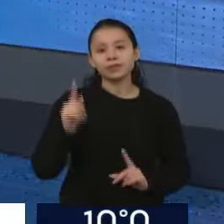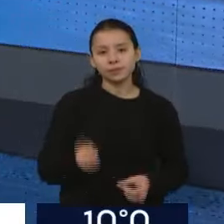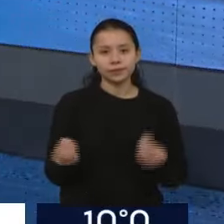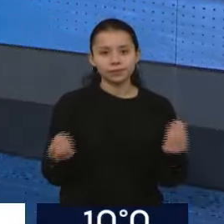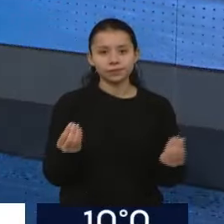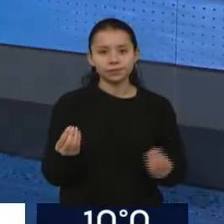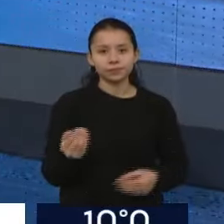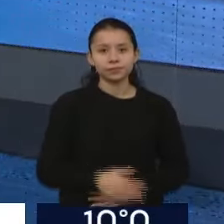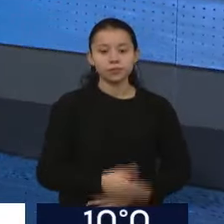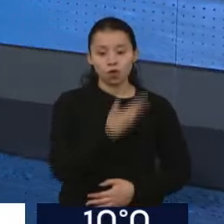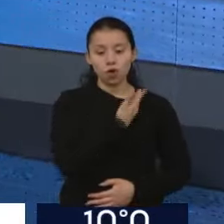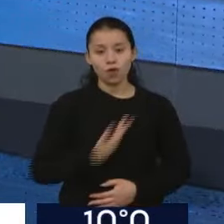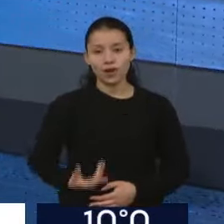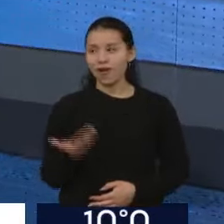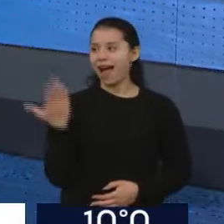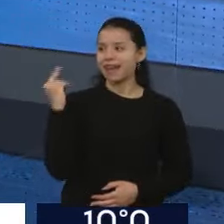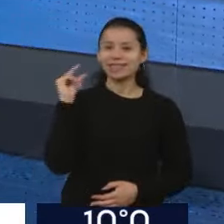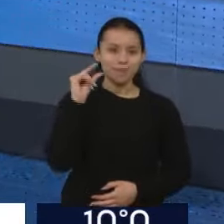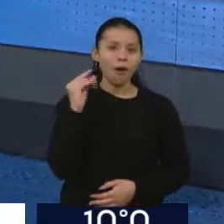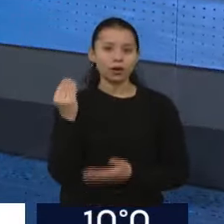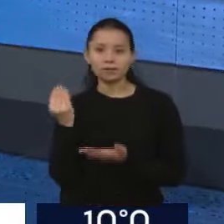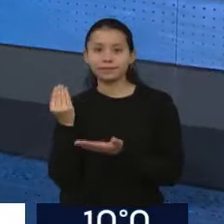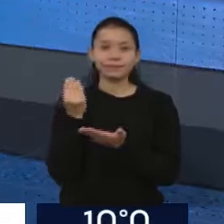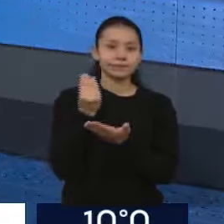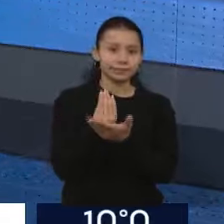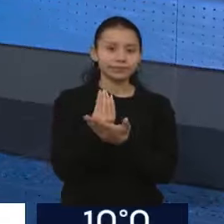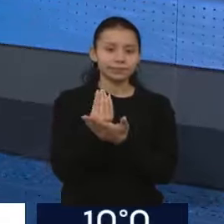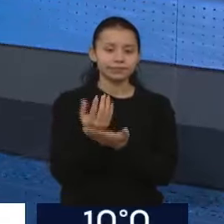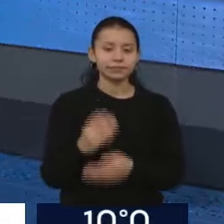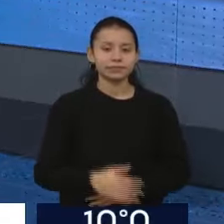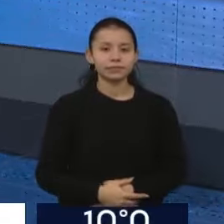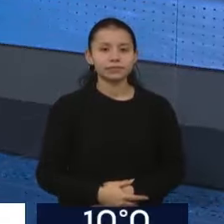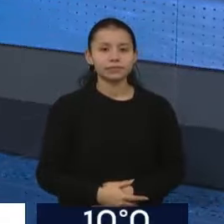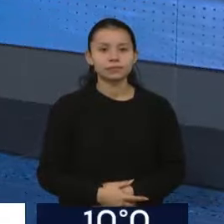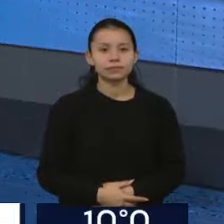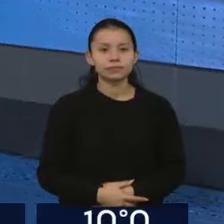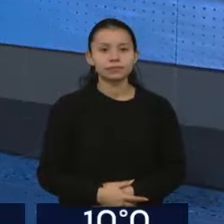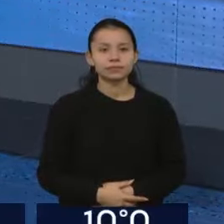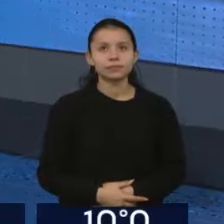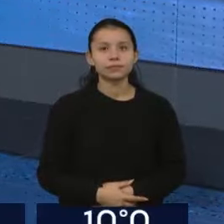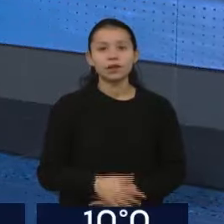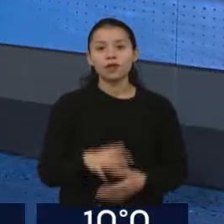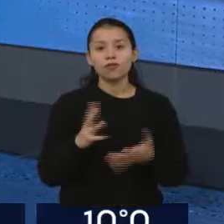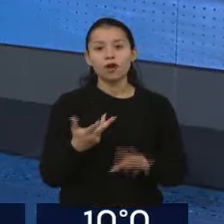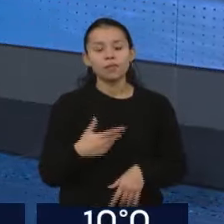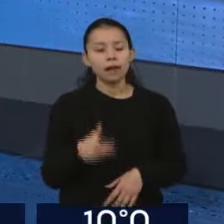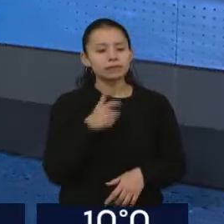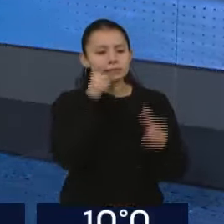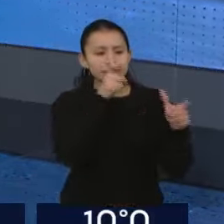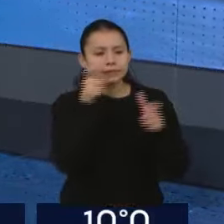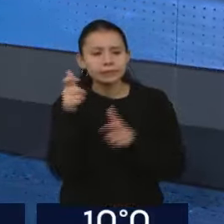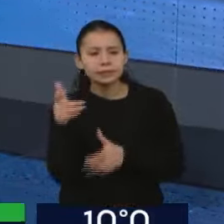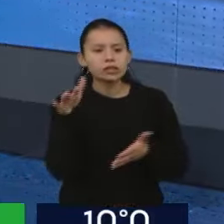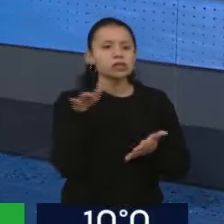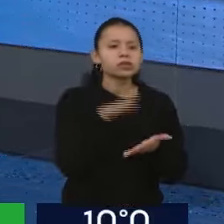acaba de asumir, de grosso modo, y no termina de tener un diagnóstico real de la situación